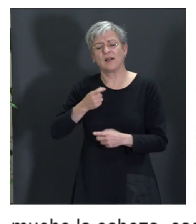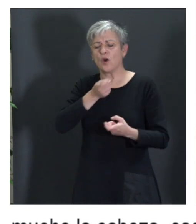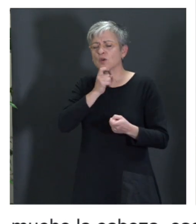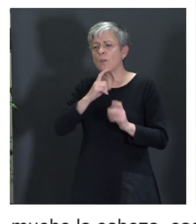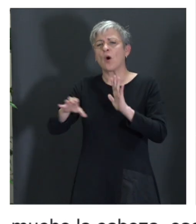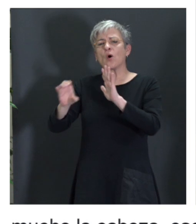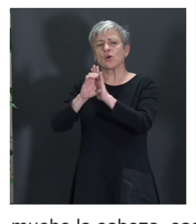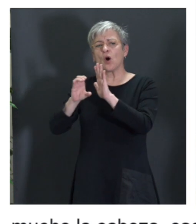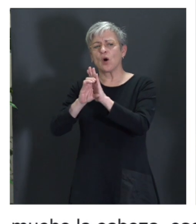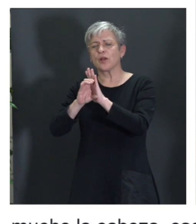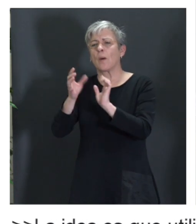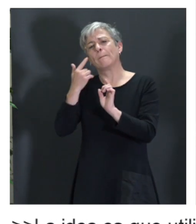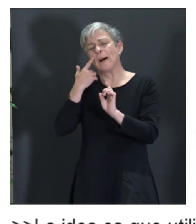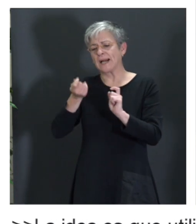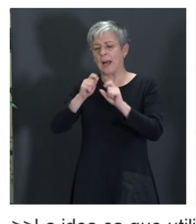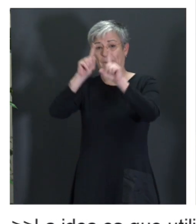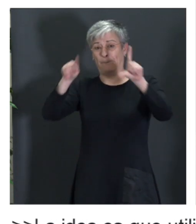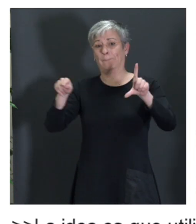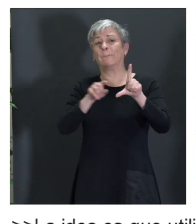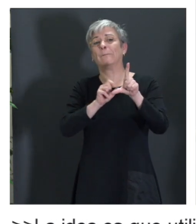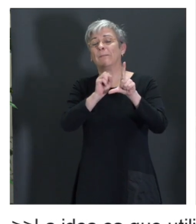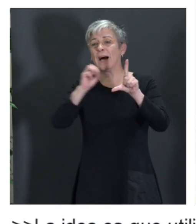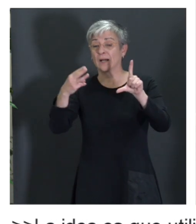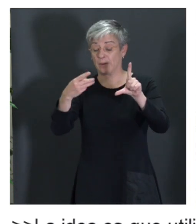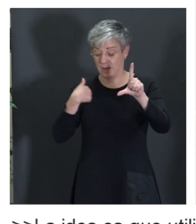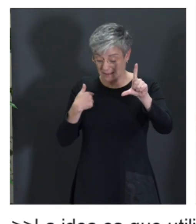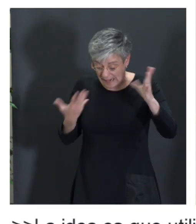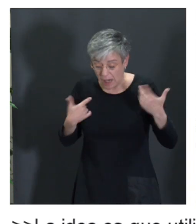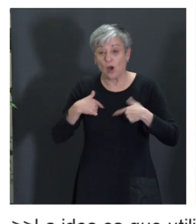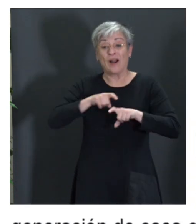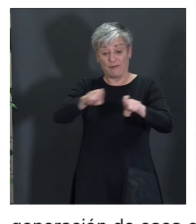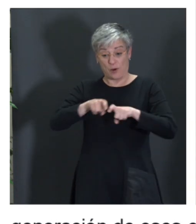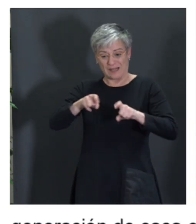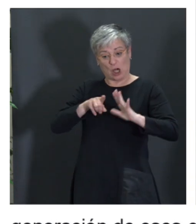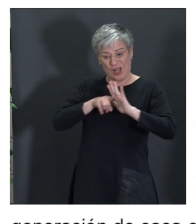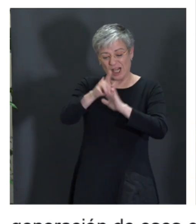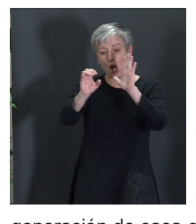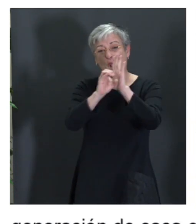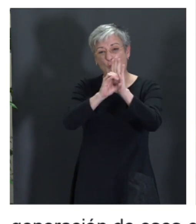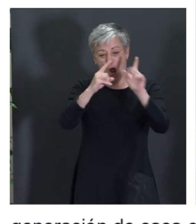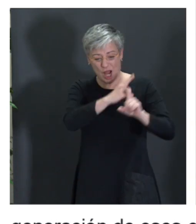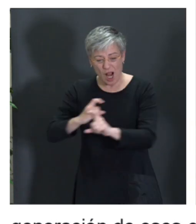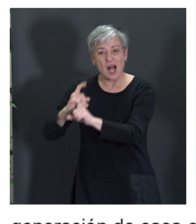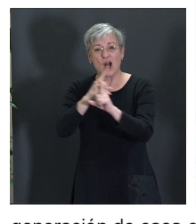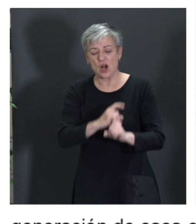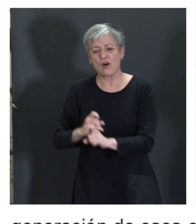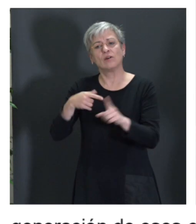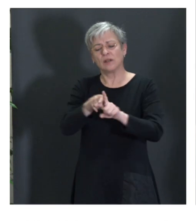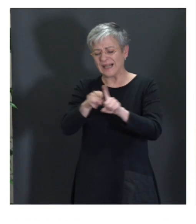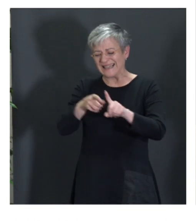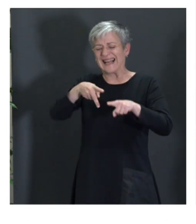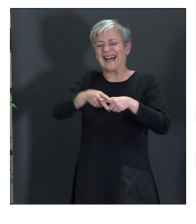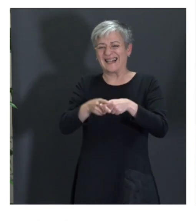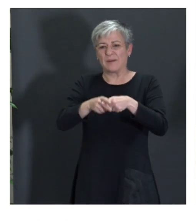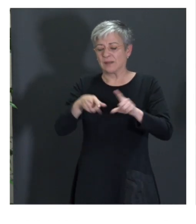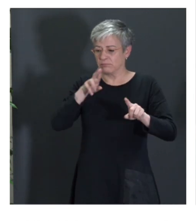códigos para la página. Exacto. Es que el desarrollador desarrolle el código y esa herramienta puede decirle, oye, aquí tienes un